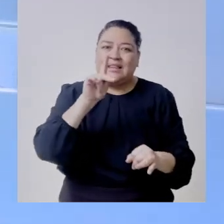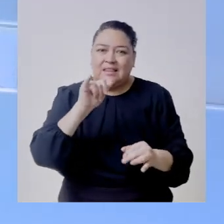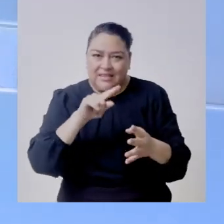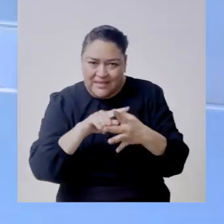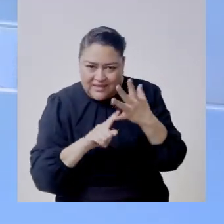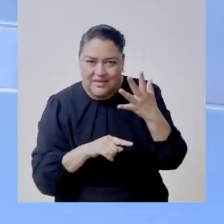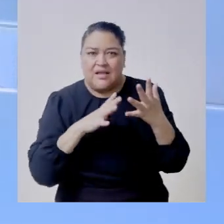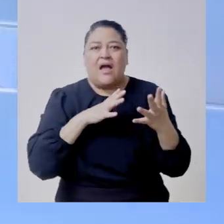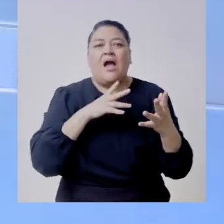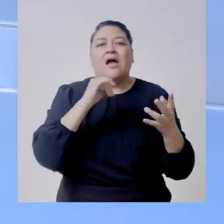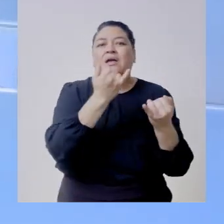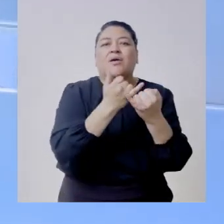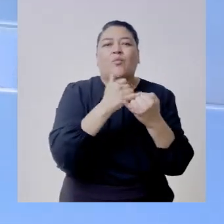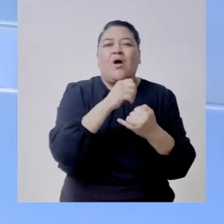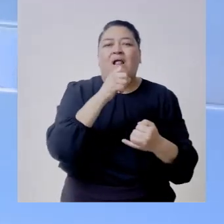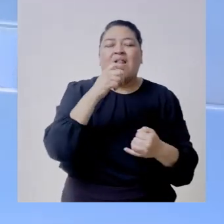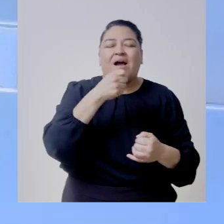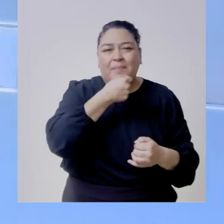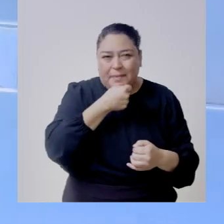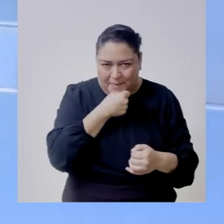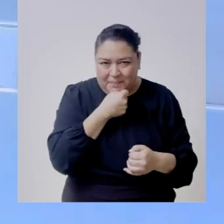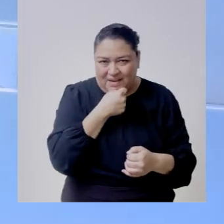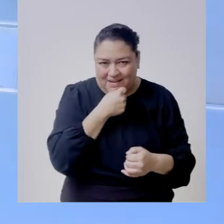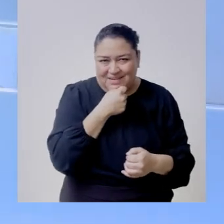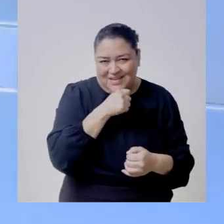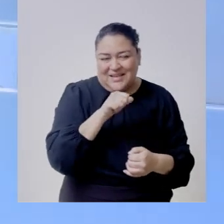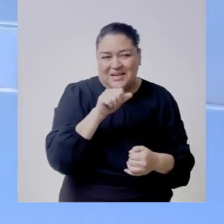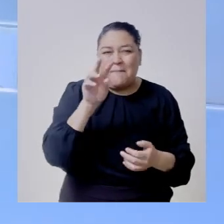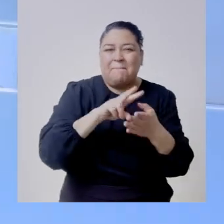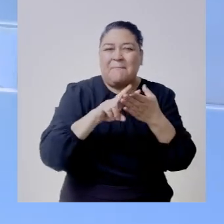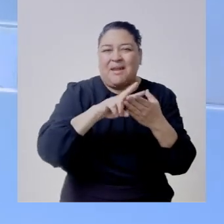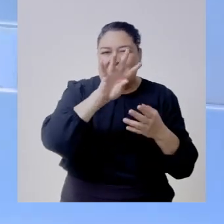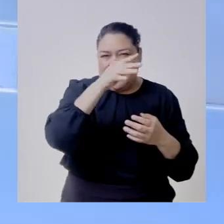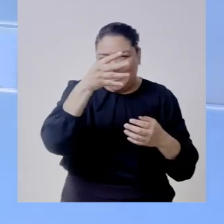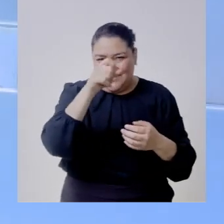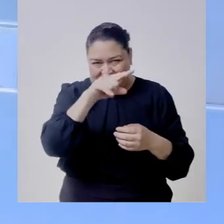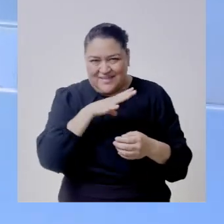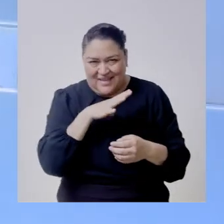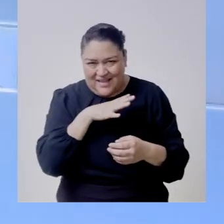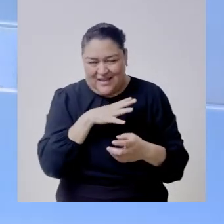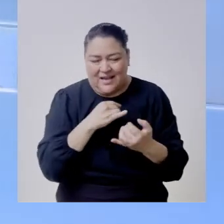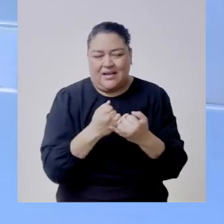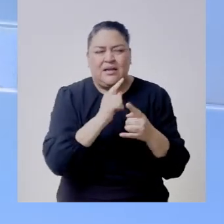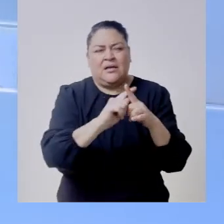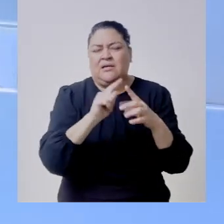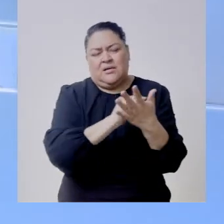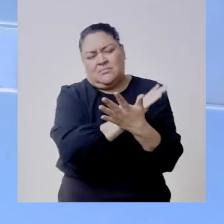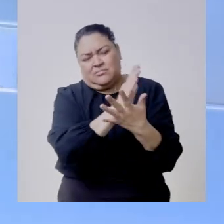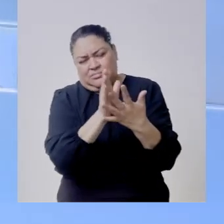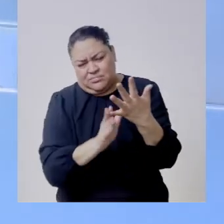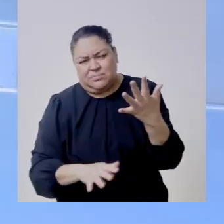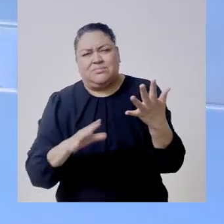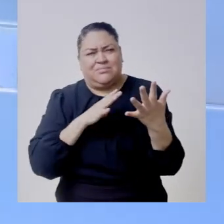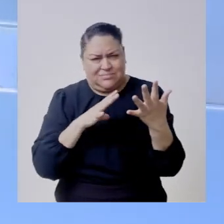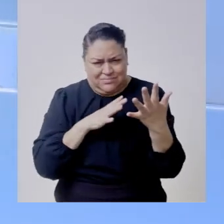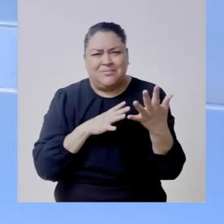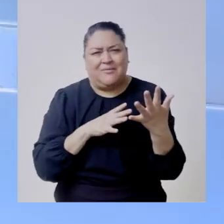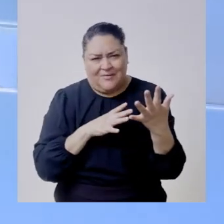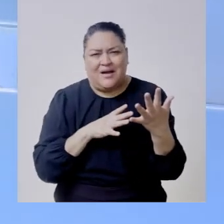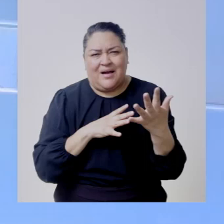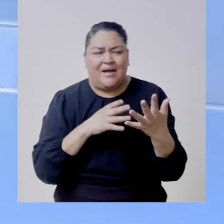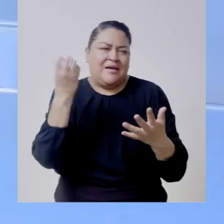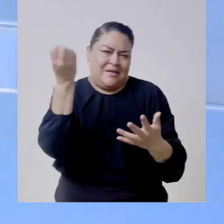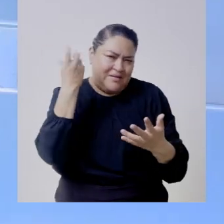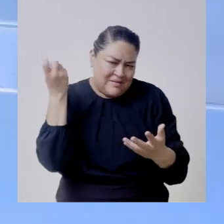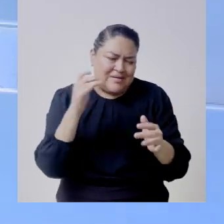o sea spotify tenemos podcast de la escuela judicial electoral ahí nos pueden seguir tenemos diferentes programas este